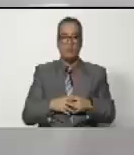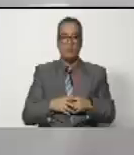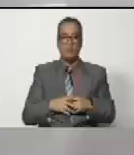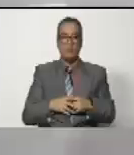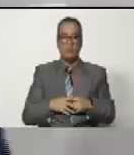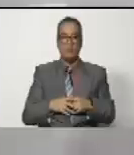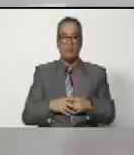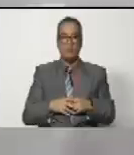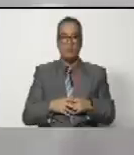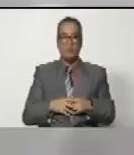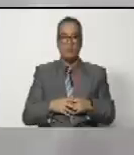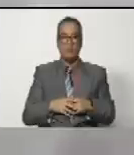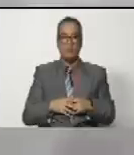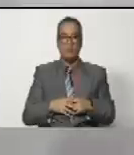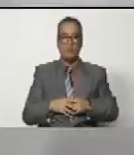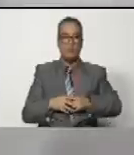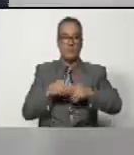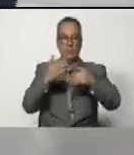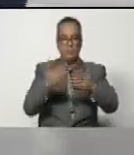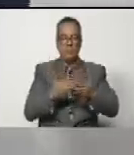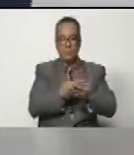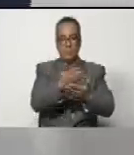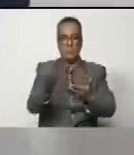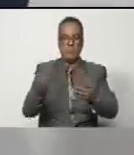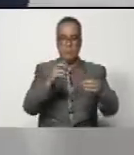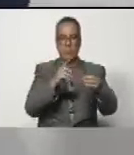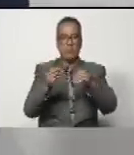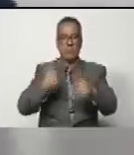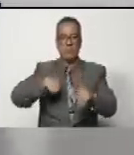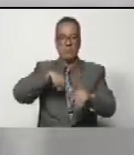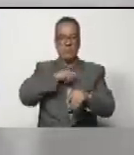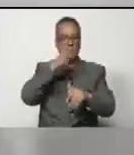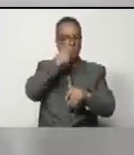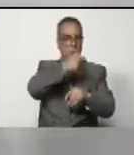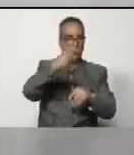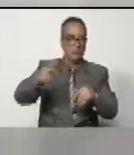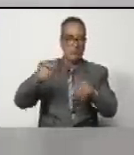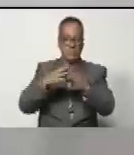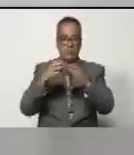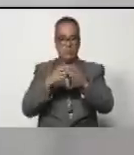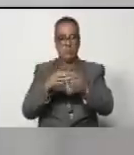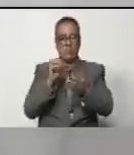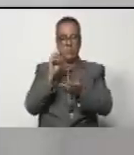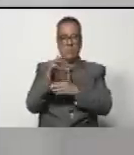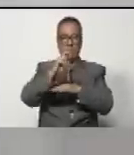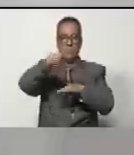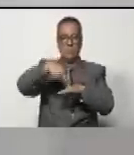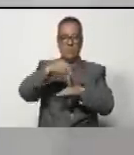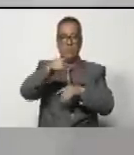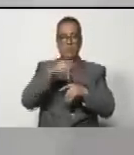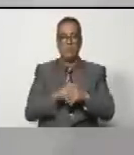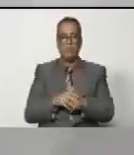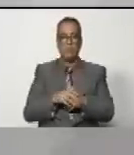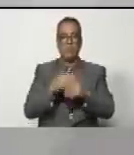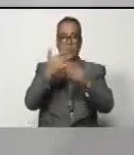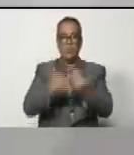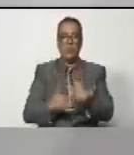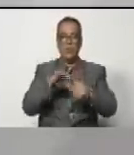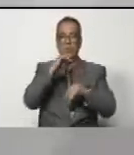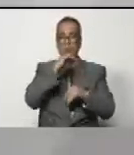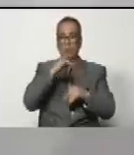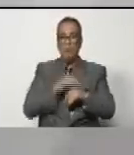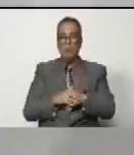poner en el debate de nuestro pueblo, de nuestro parlamento, sobre una noticia